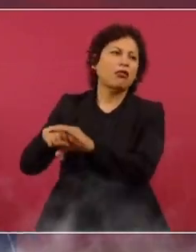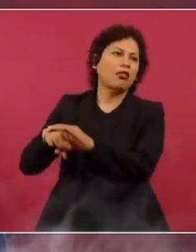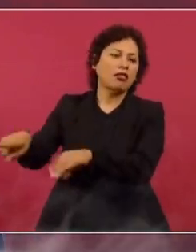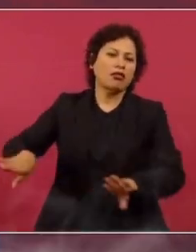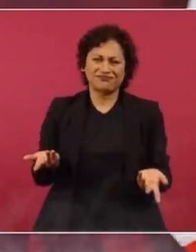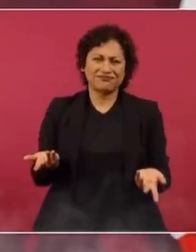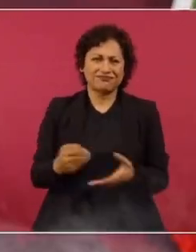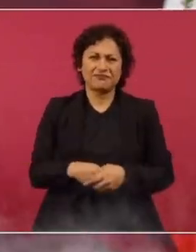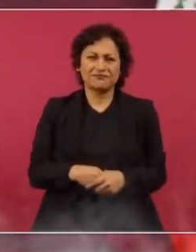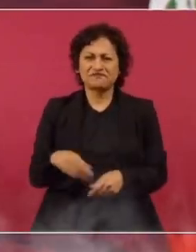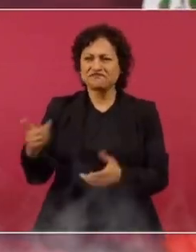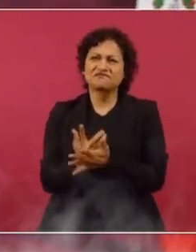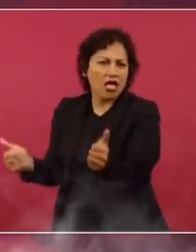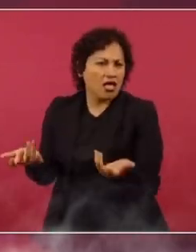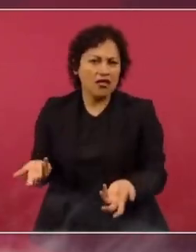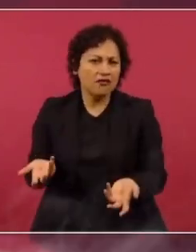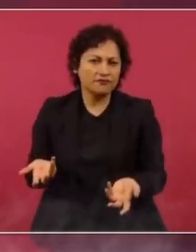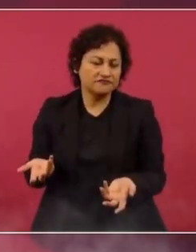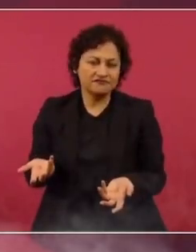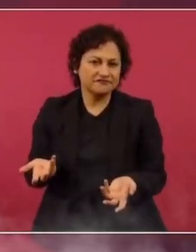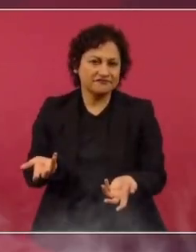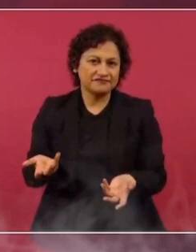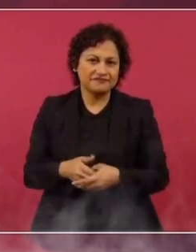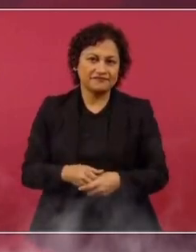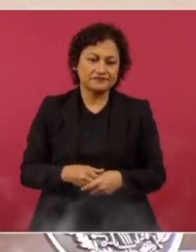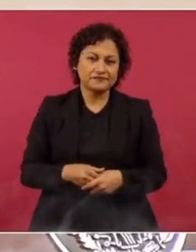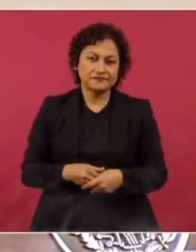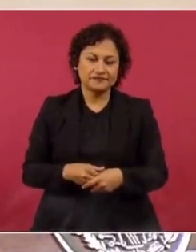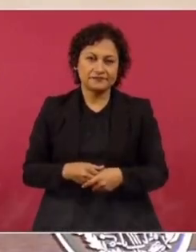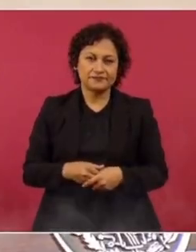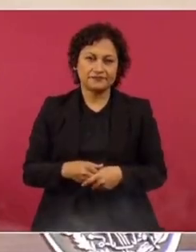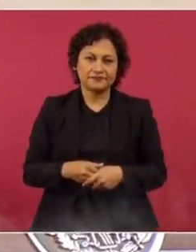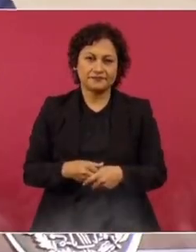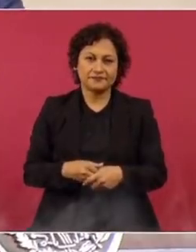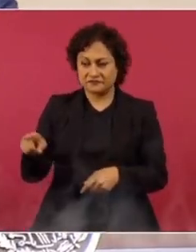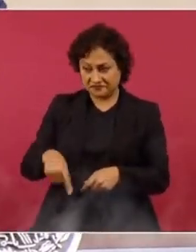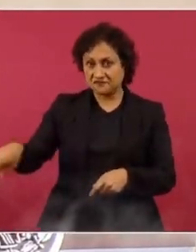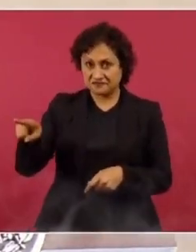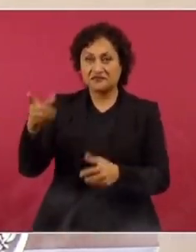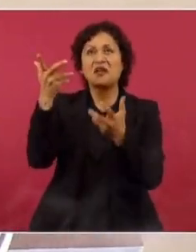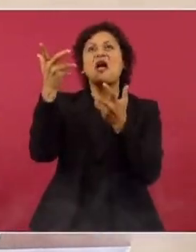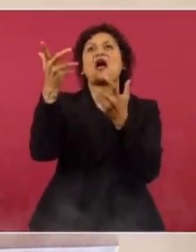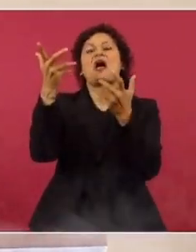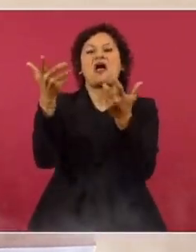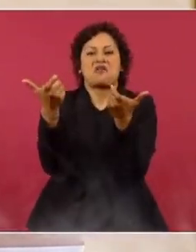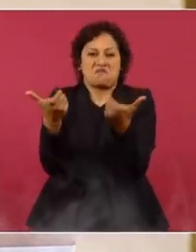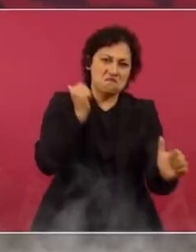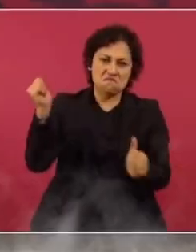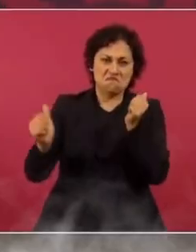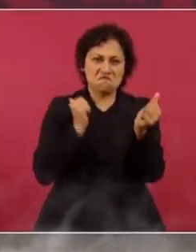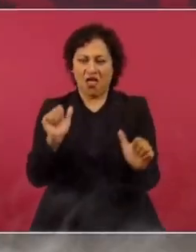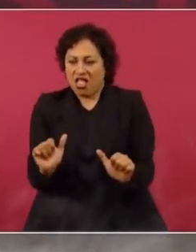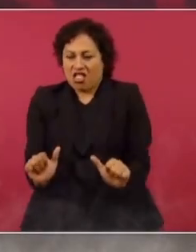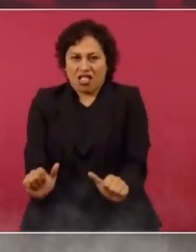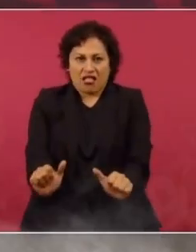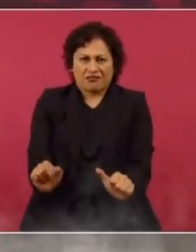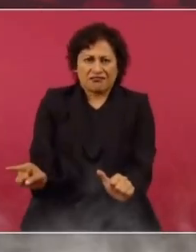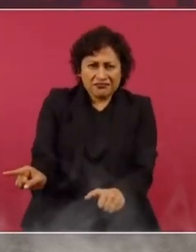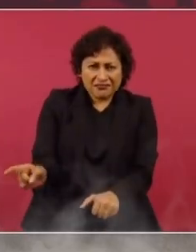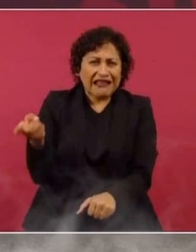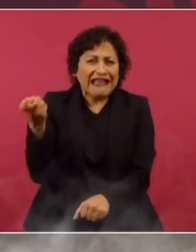ambiciones vulgares, individualismo, la búsqueda de privilegios, de riqueza, de bienes materiales. La política